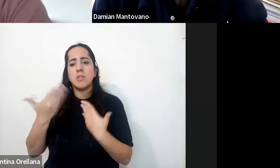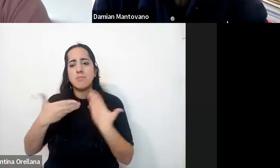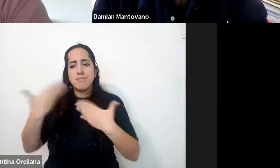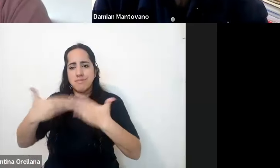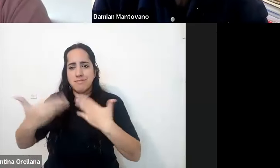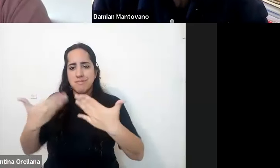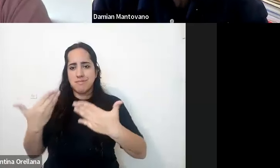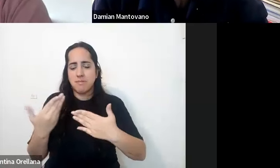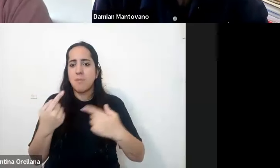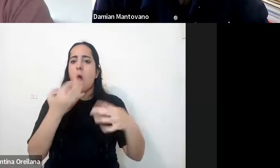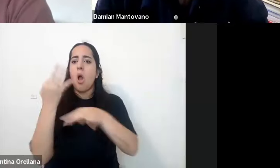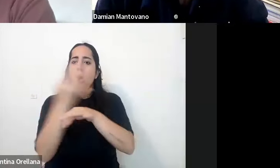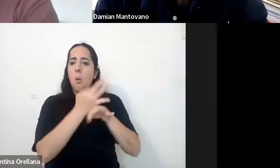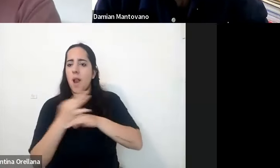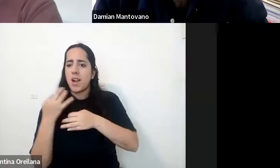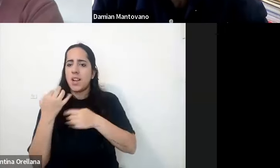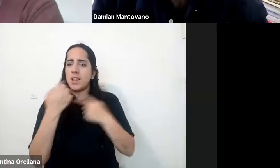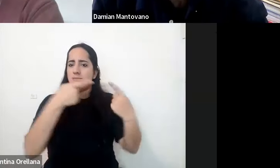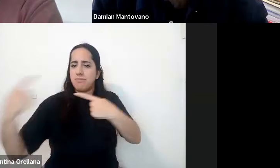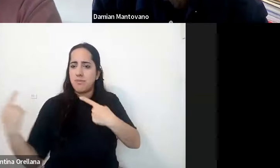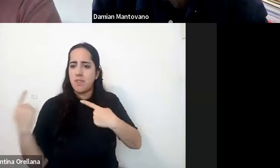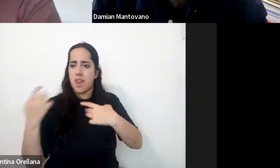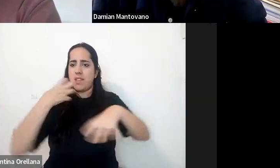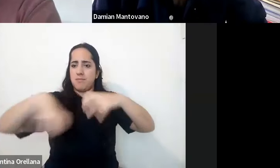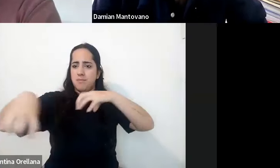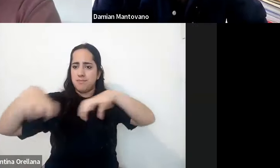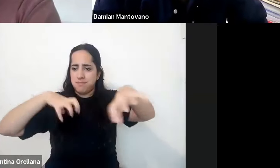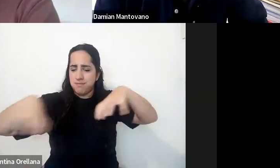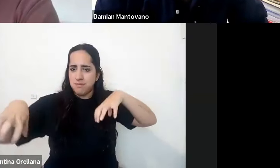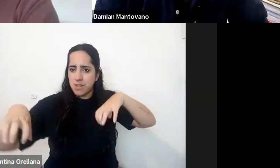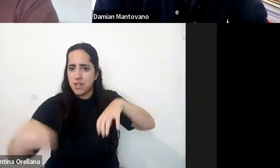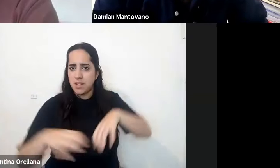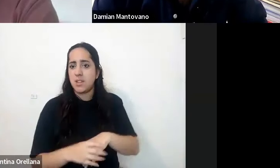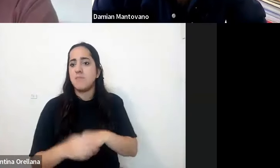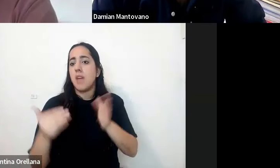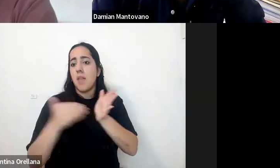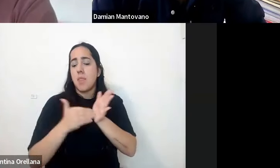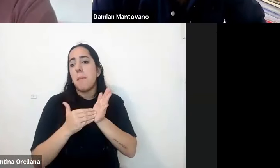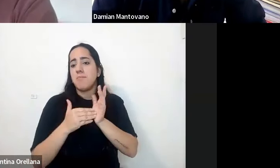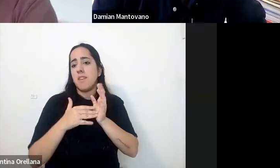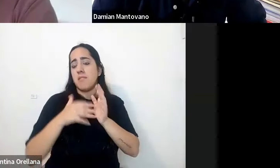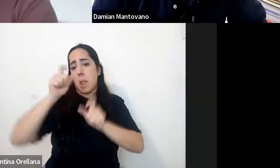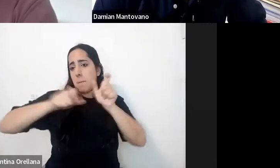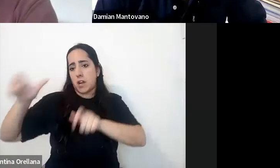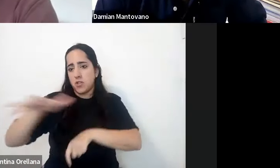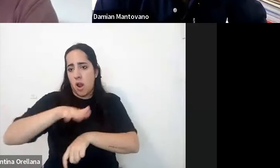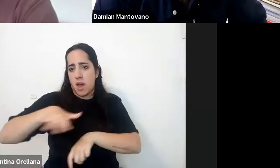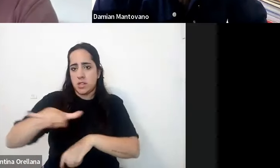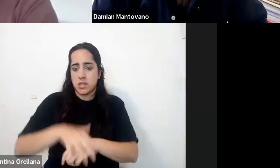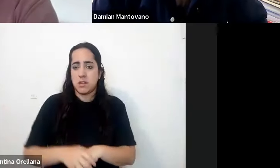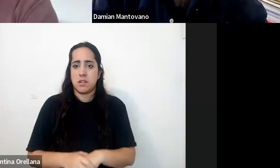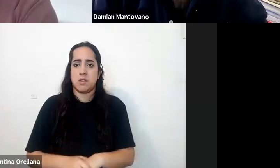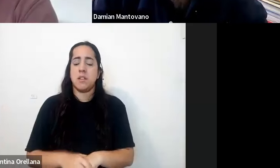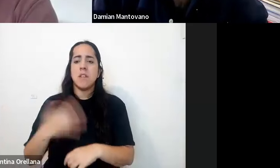diferentes escuelas que están separadas por estas orientaciones según la población que atiende ahora también es